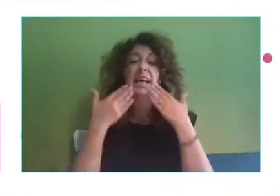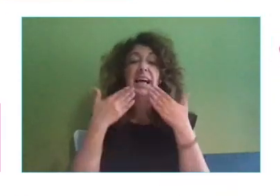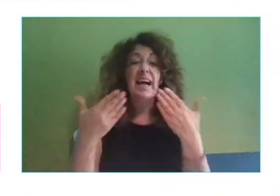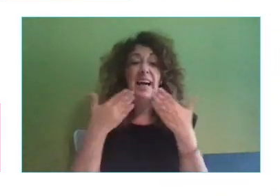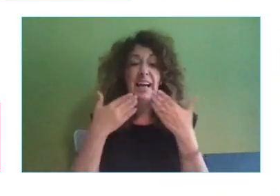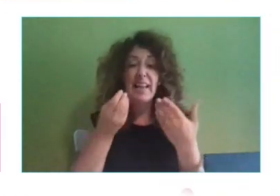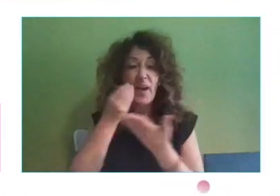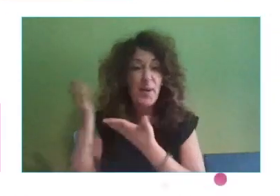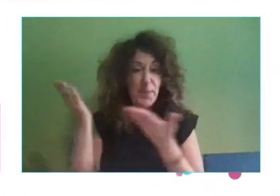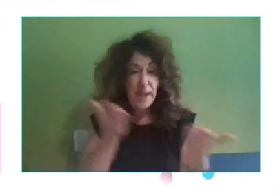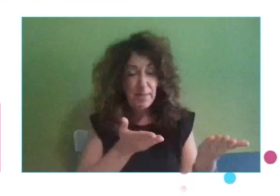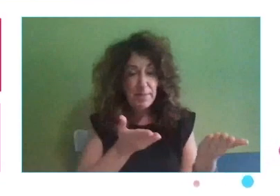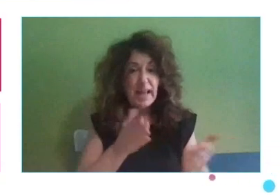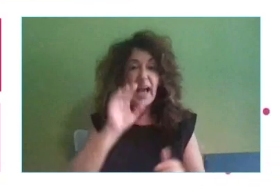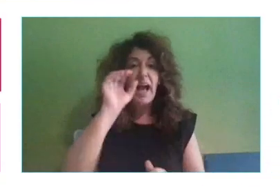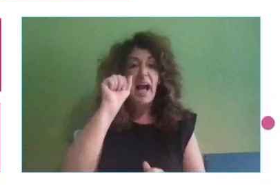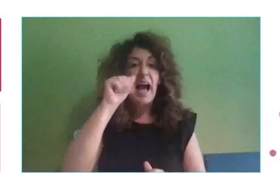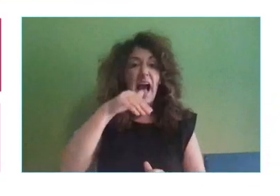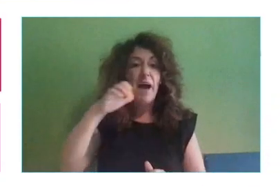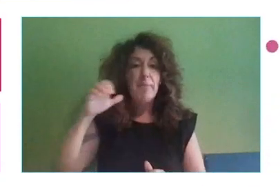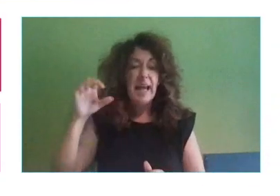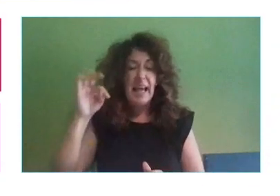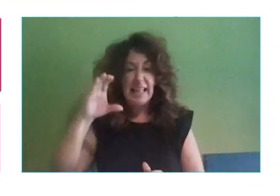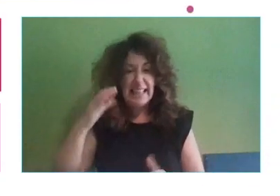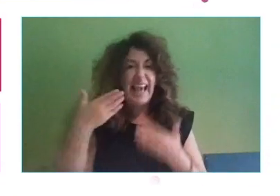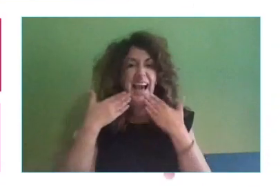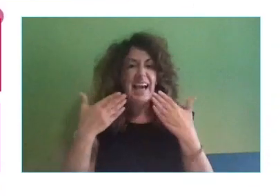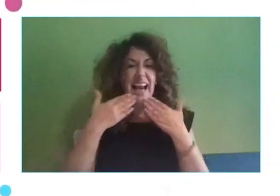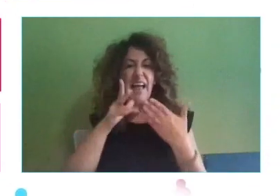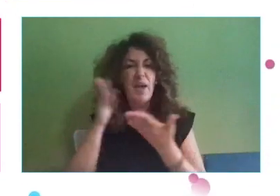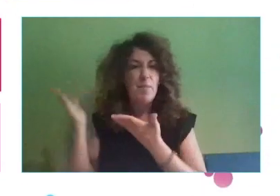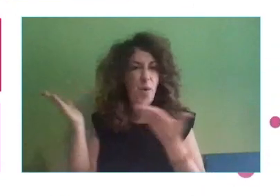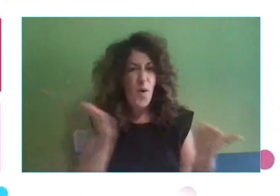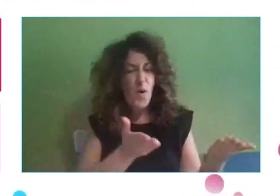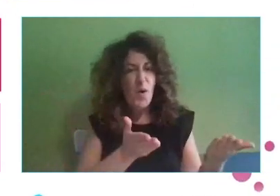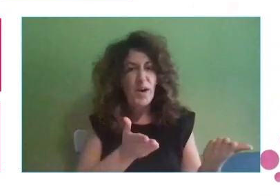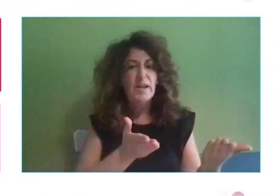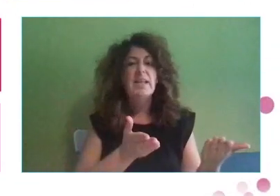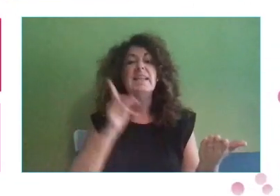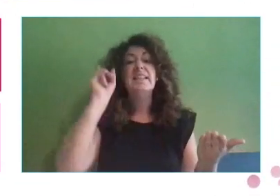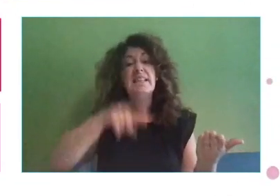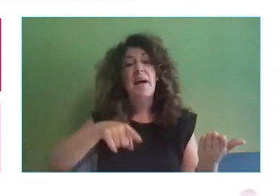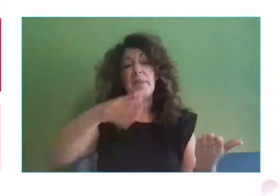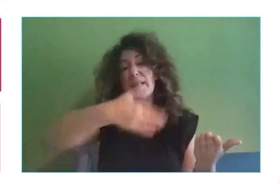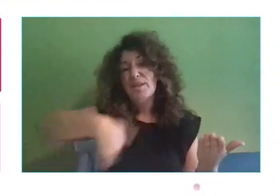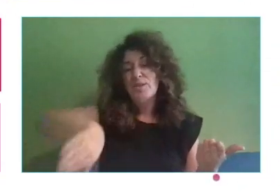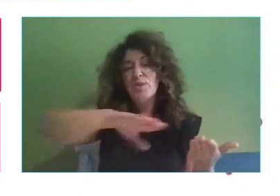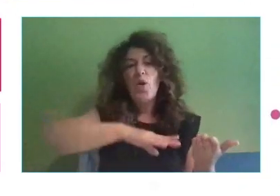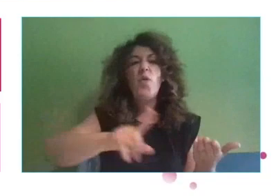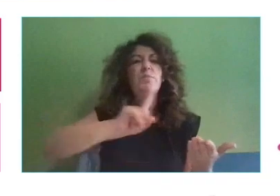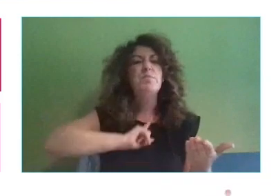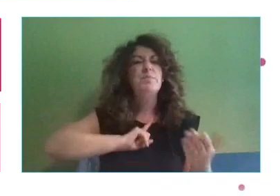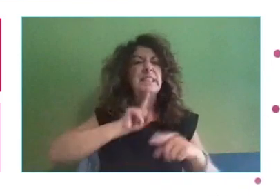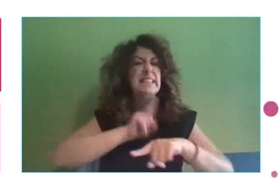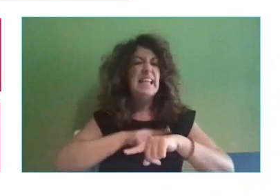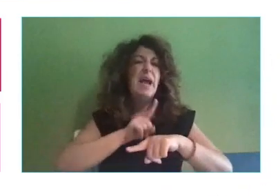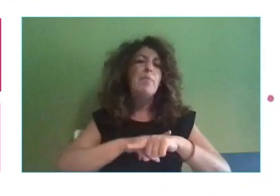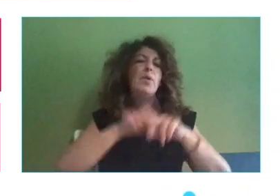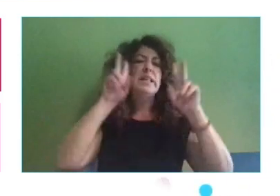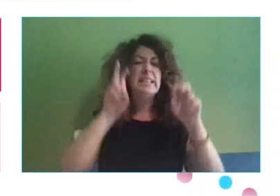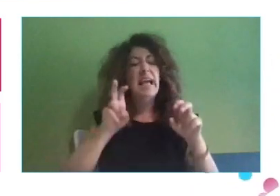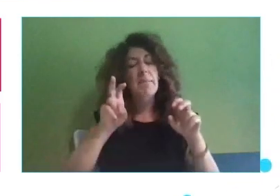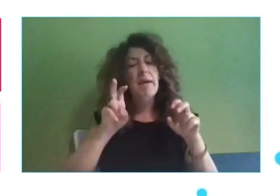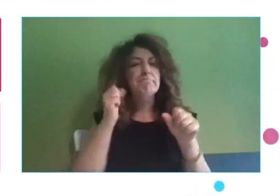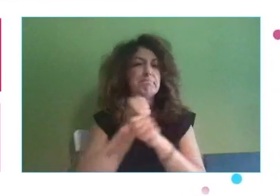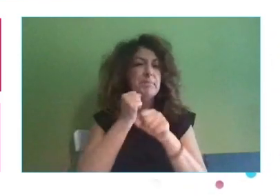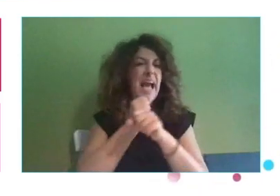Metic también por la invitación y a todos por dedicar este ratito a hablar de la empleabilidad en las personas